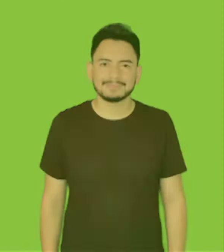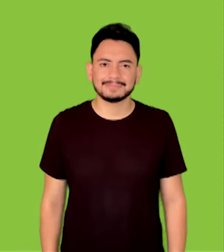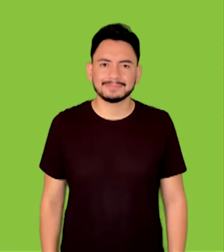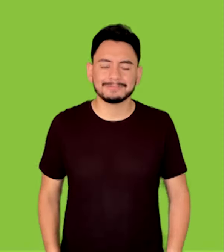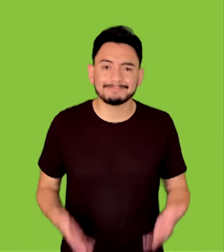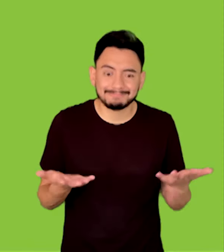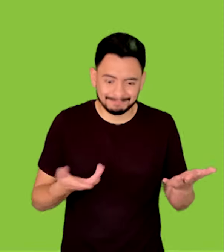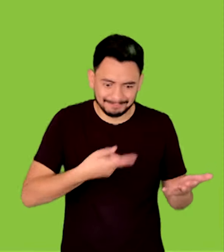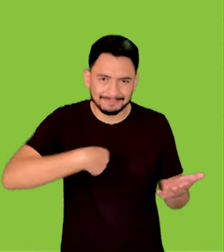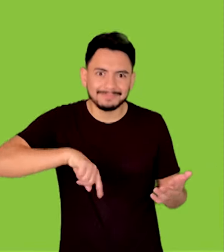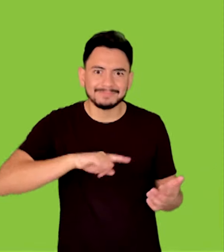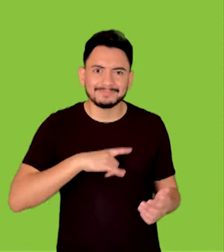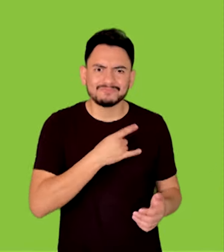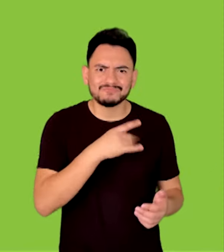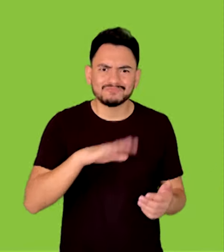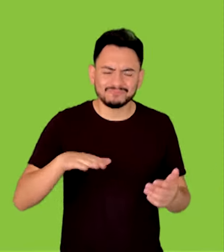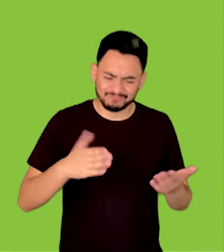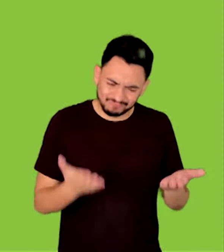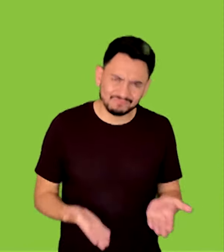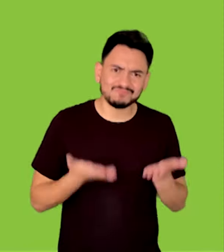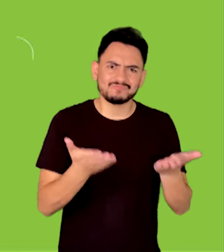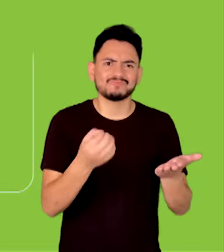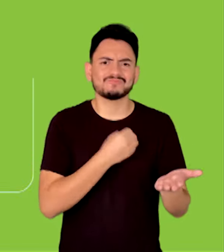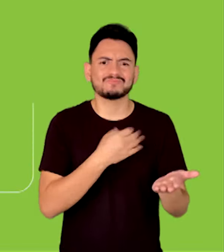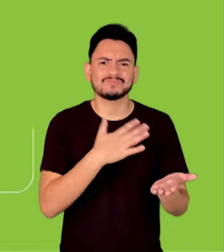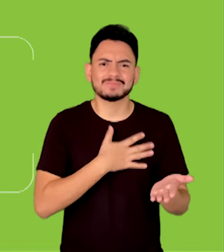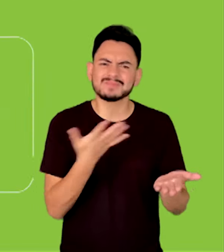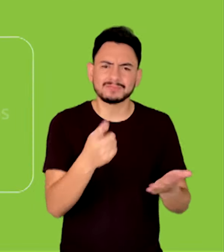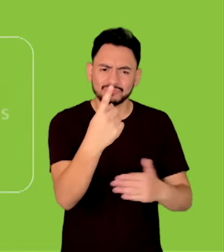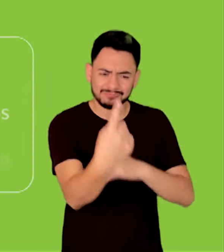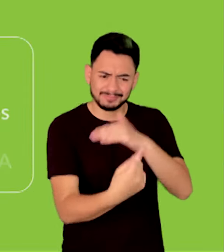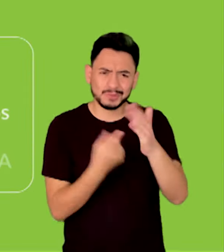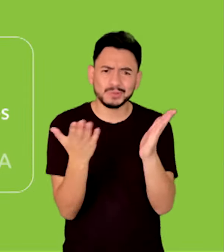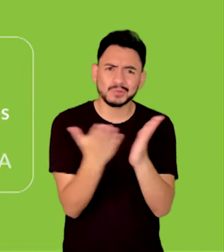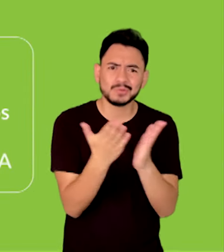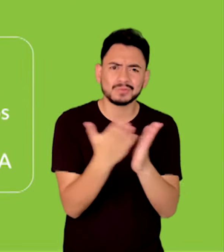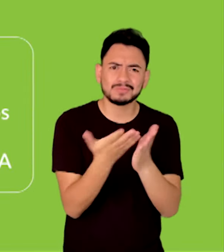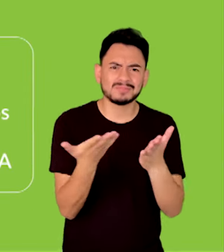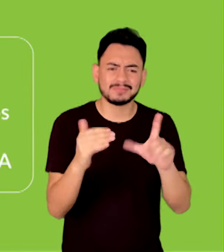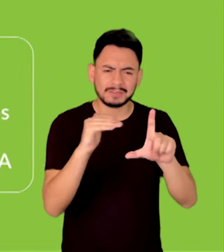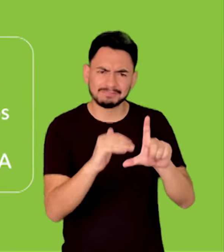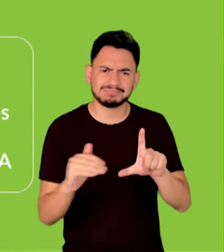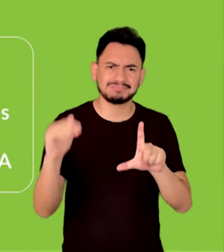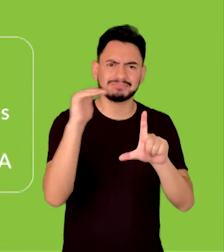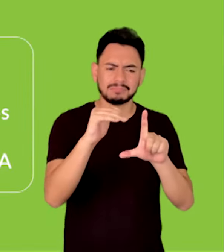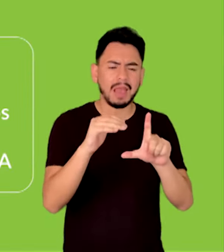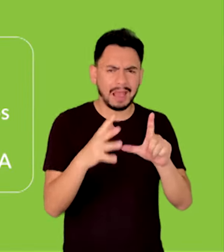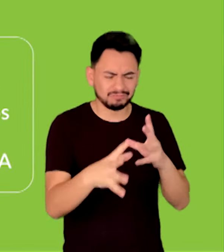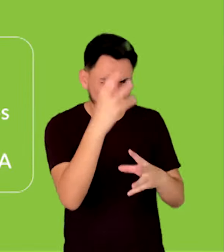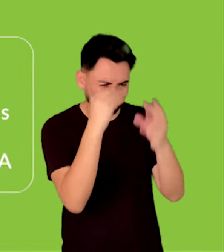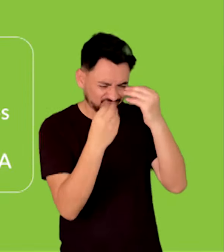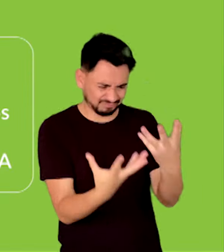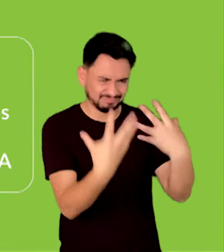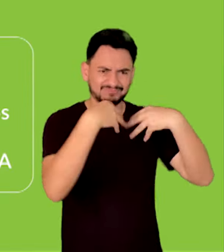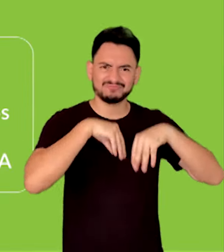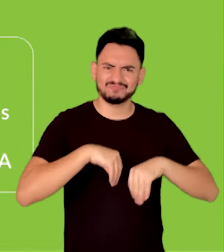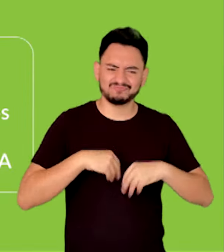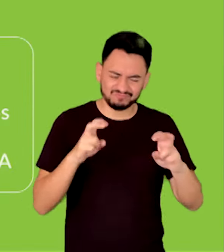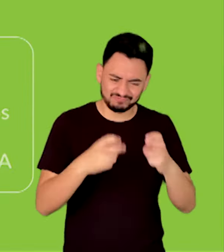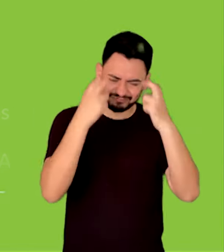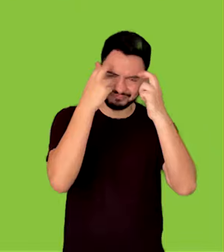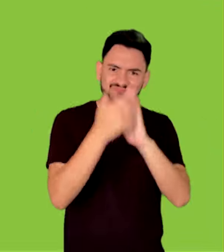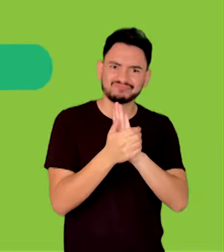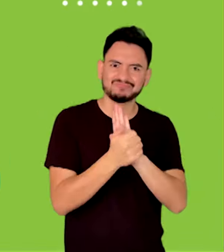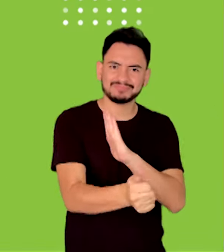Prepárate para las oportunidades que te esperan. Amplía tus habilidades y conocimientos con nuestros posgrados UDA.